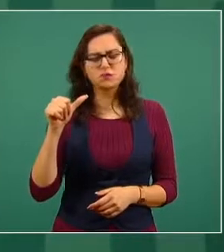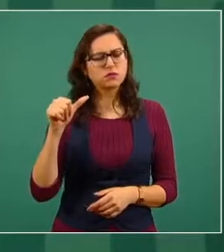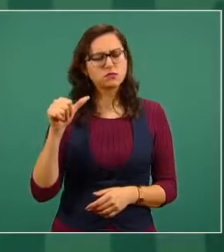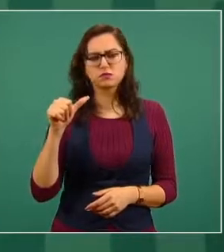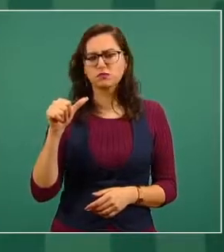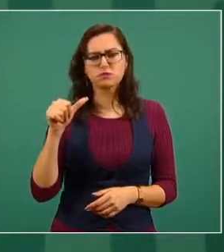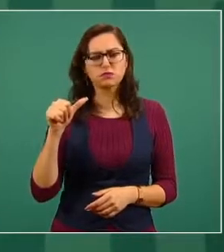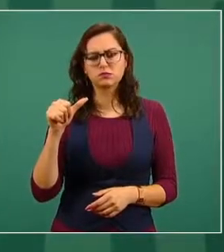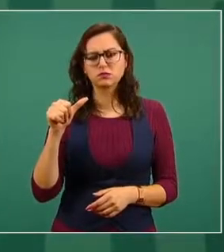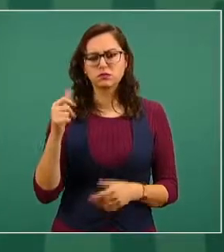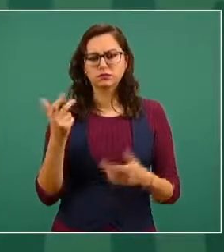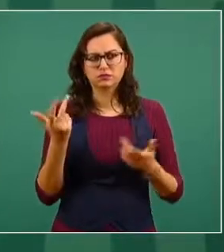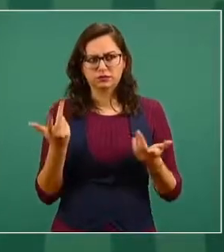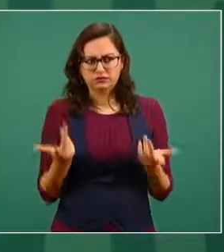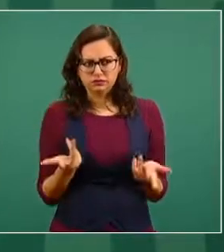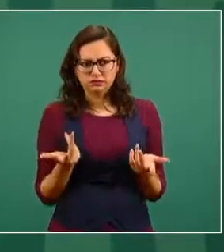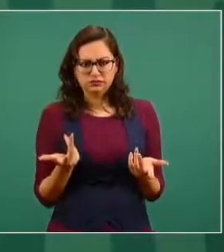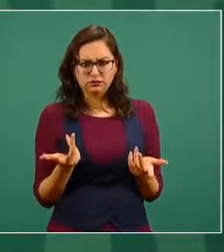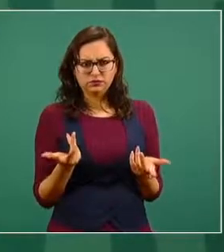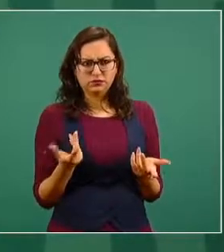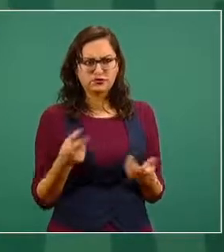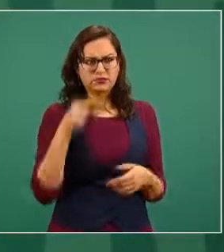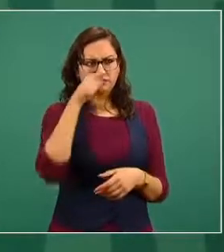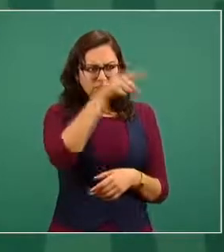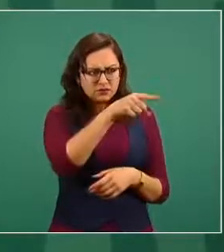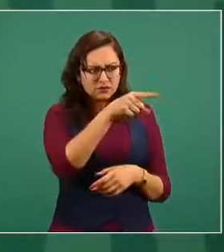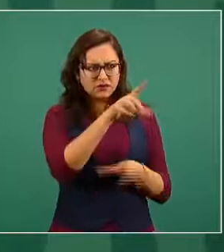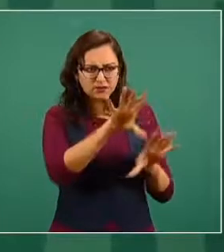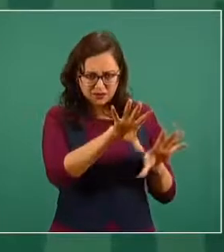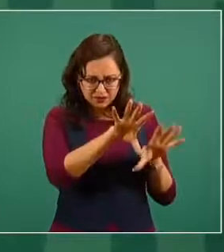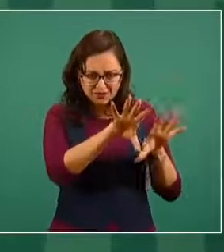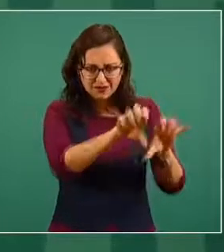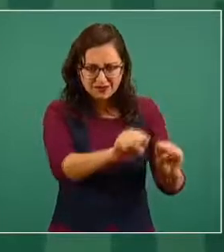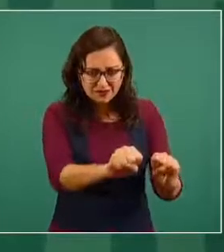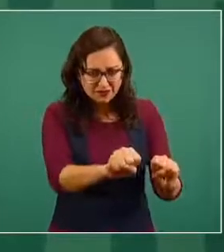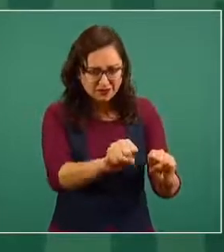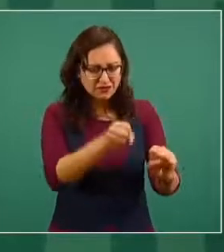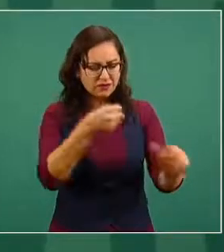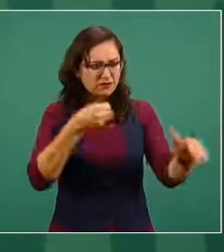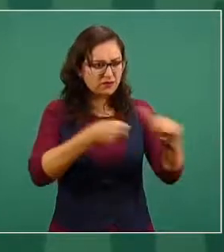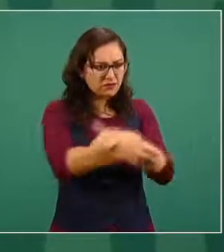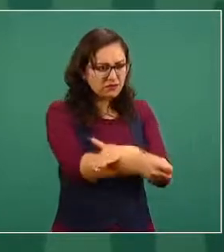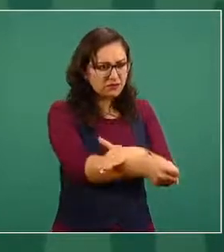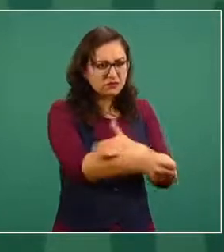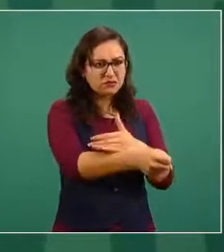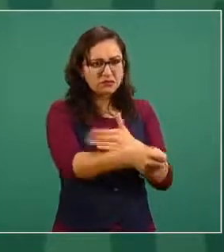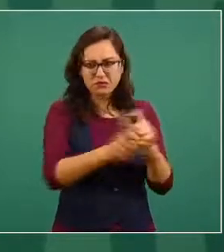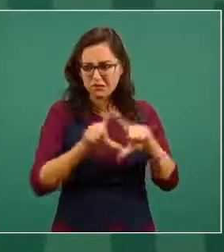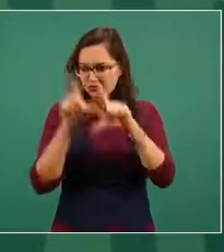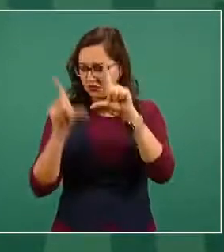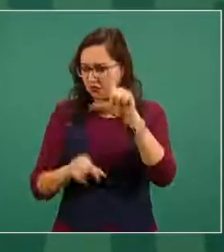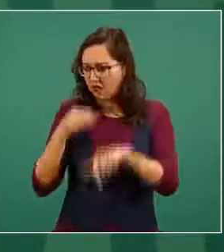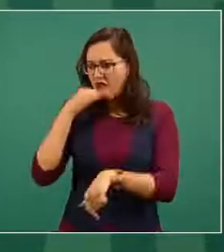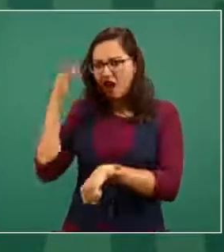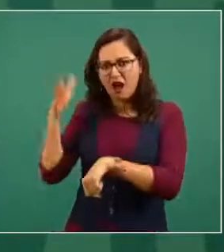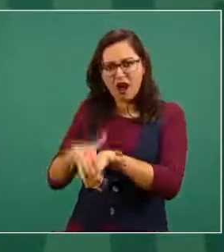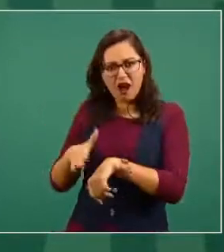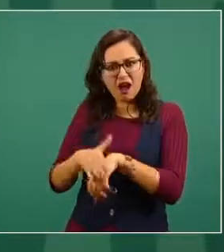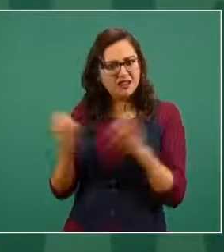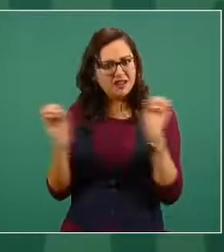porque una operación de esta naturaleza se había llevado a cabo sin conocimiento de las autoridades mexicanas,